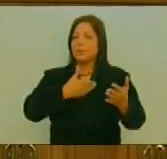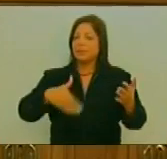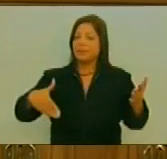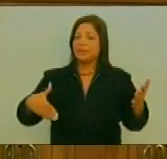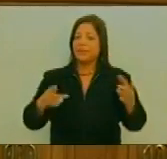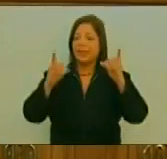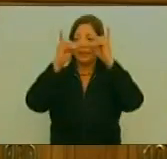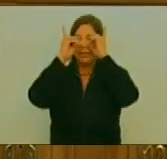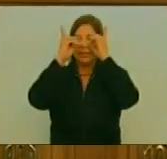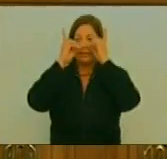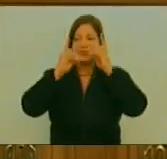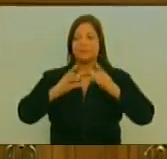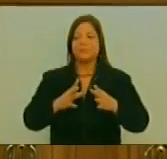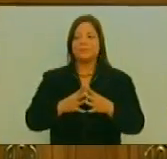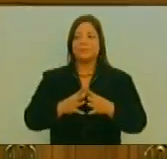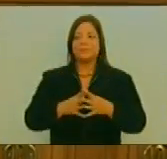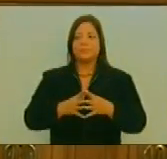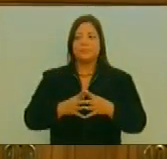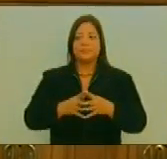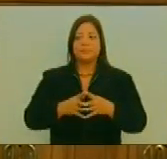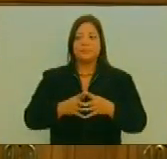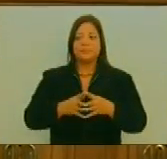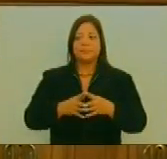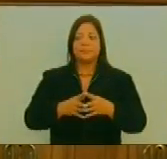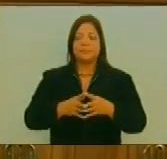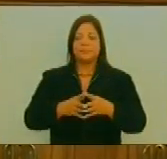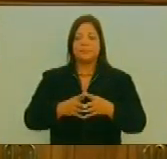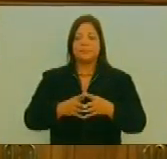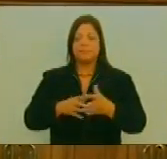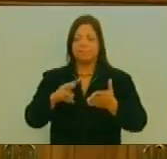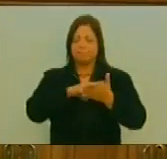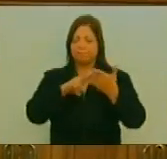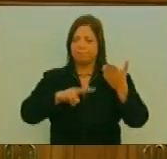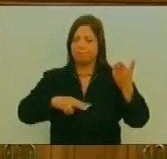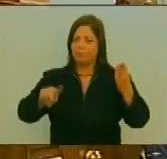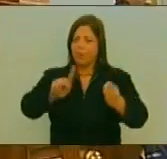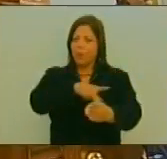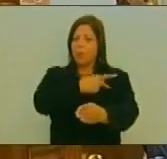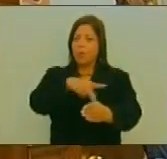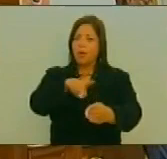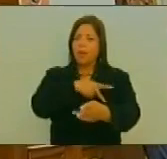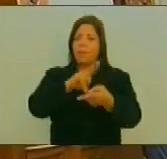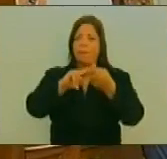Para Leer un poema La paz